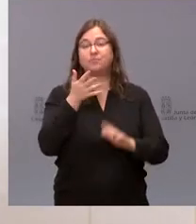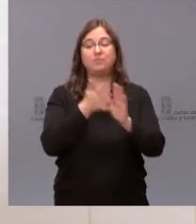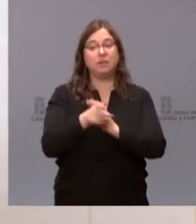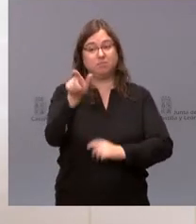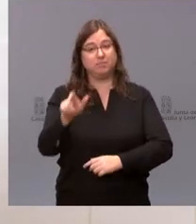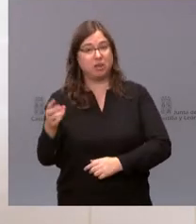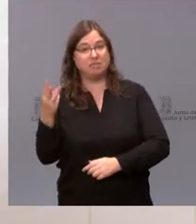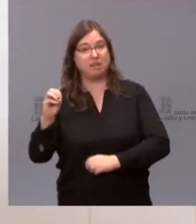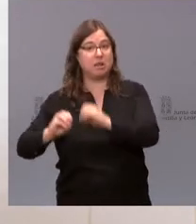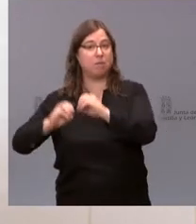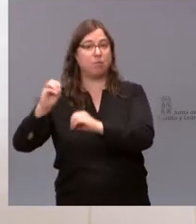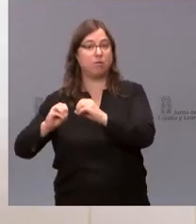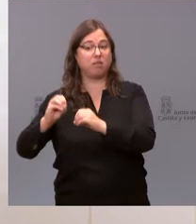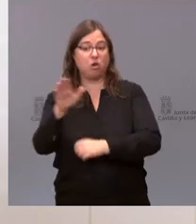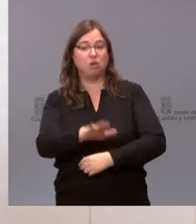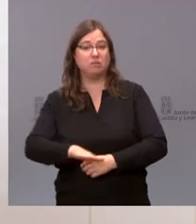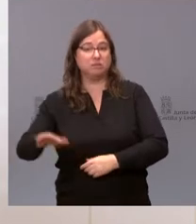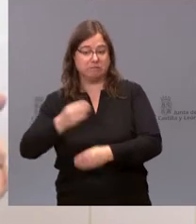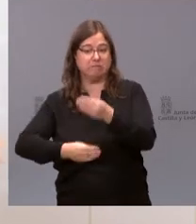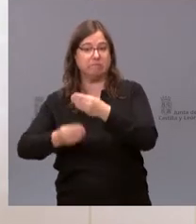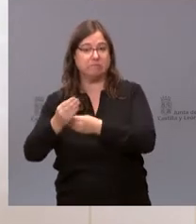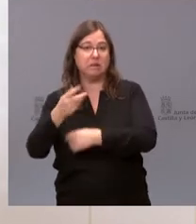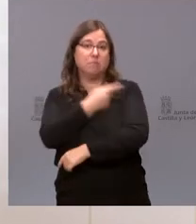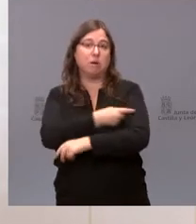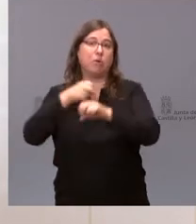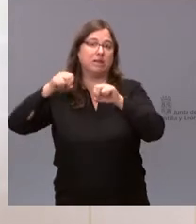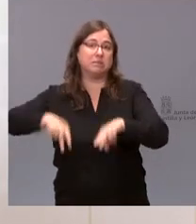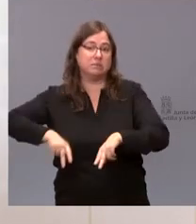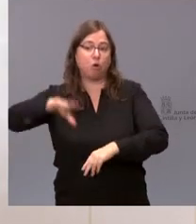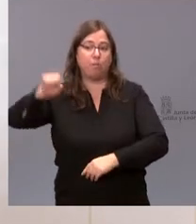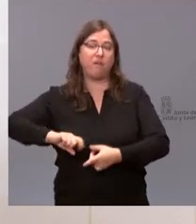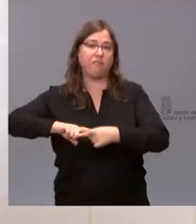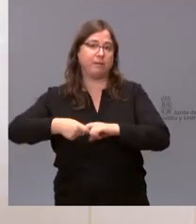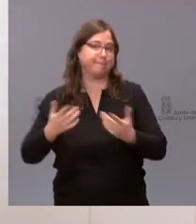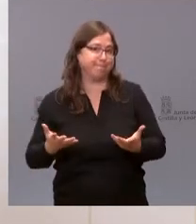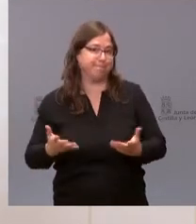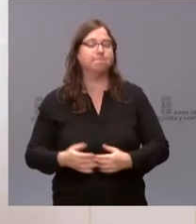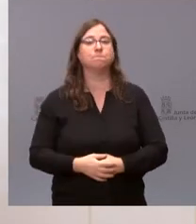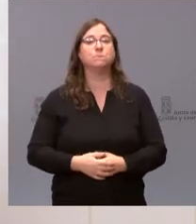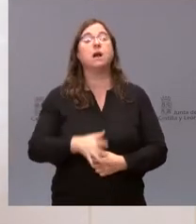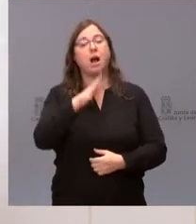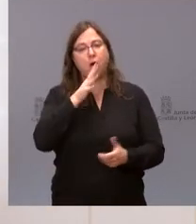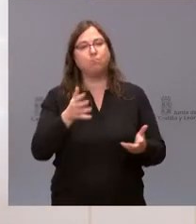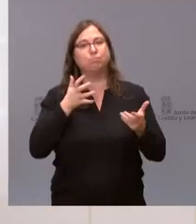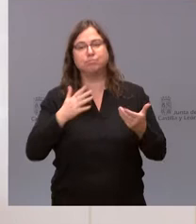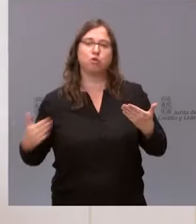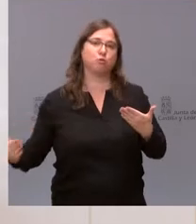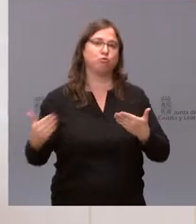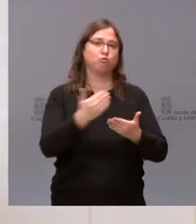de los chavales que nacían se quedaban sin vacunar iban a beneficiarse de esta